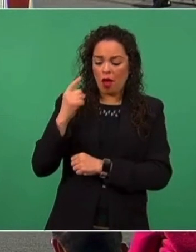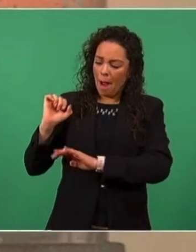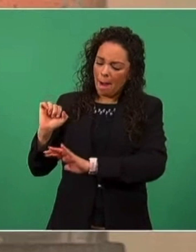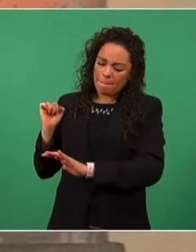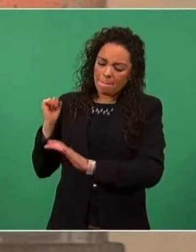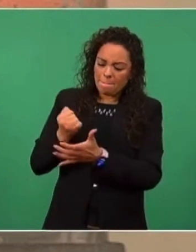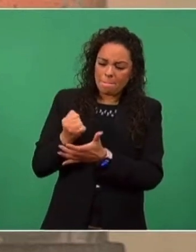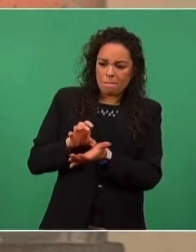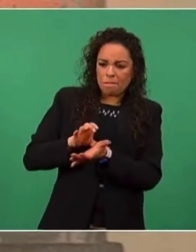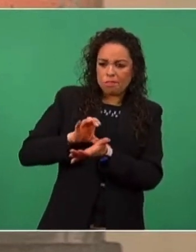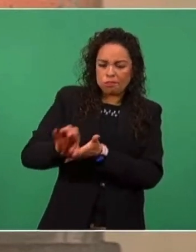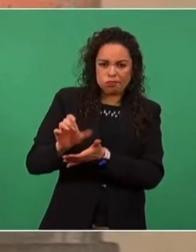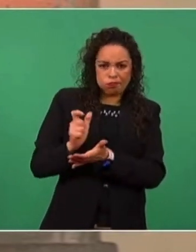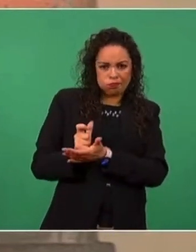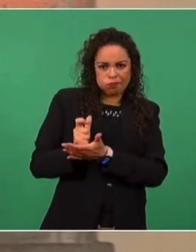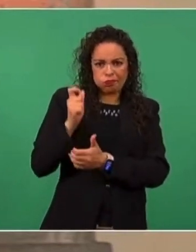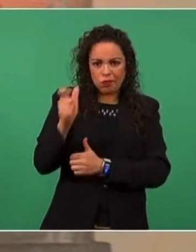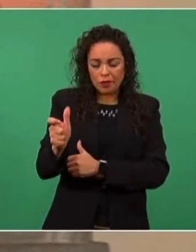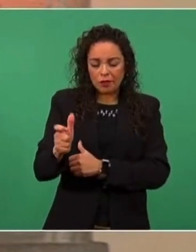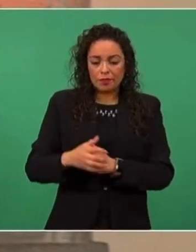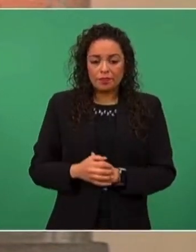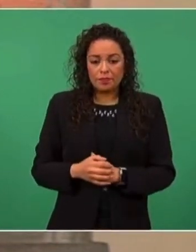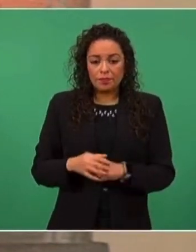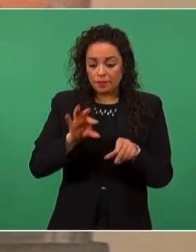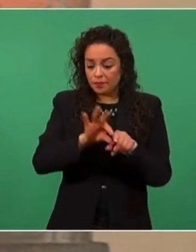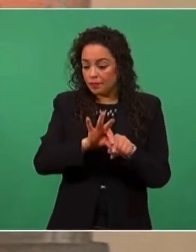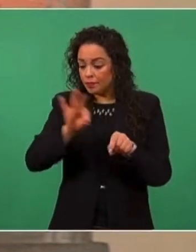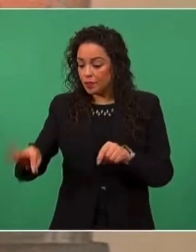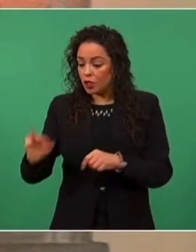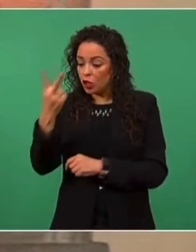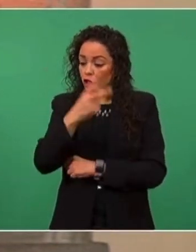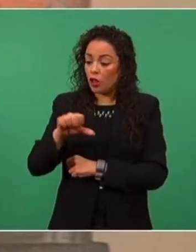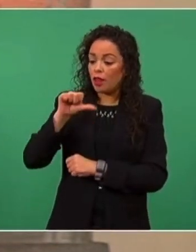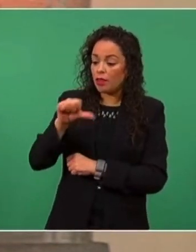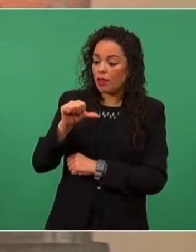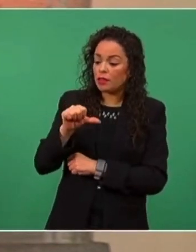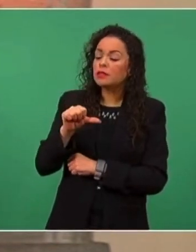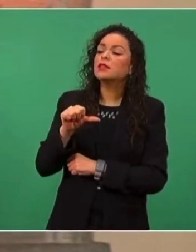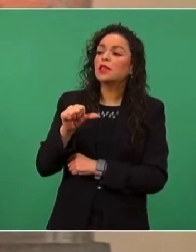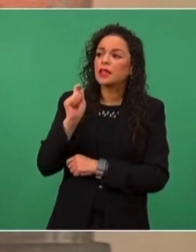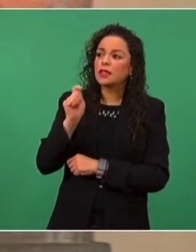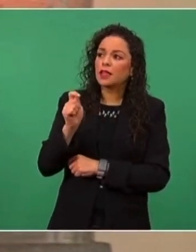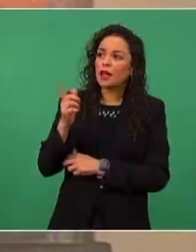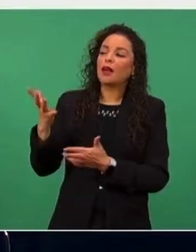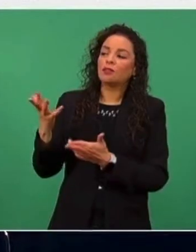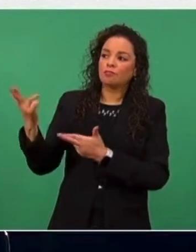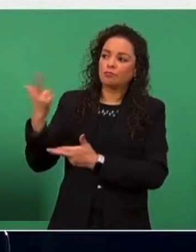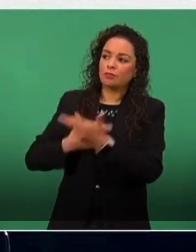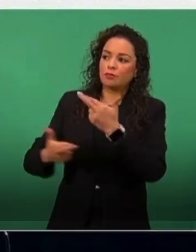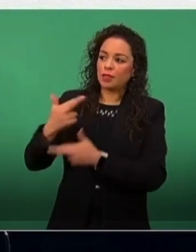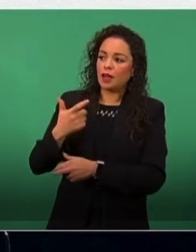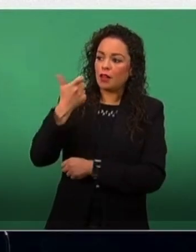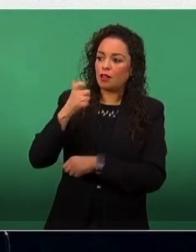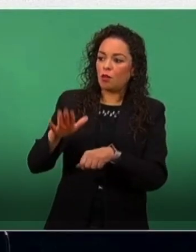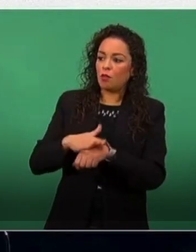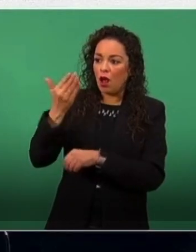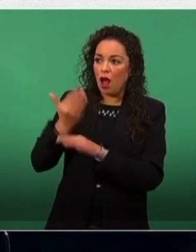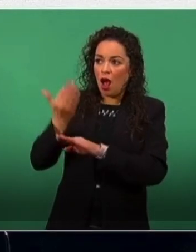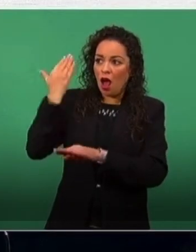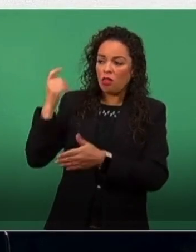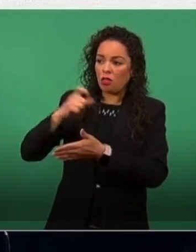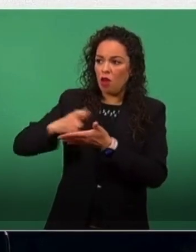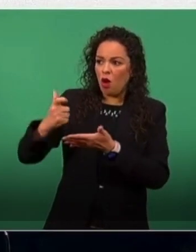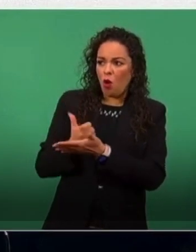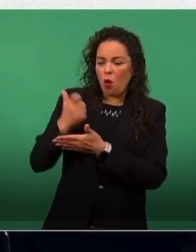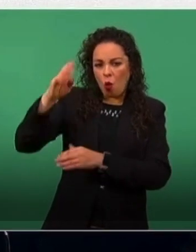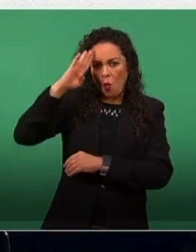los cuales, como ya dijimos, 216 provienen de la devolución del sobreprecio de las plantas y